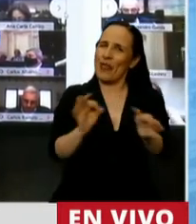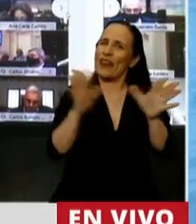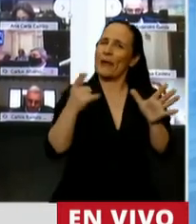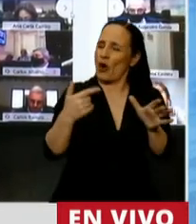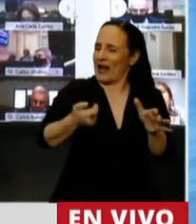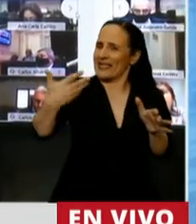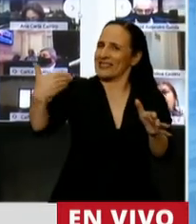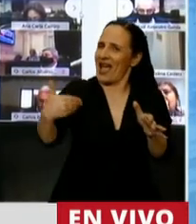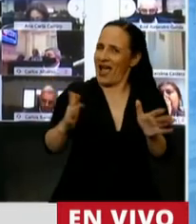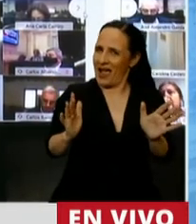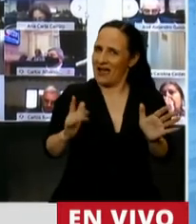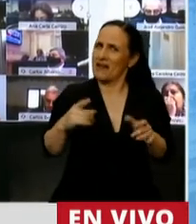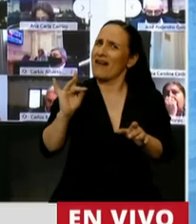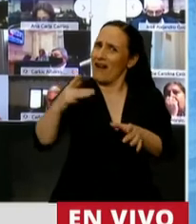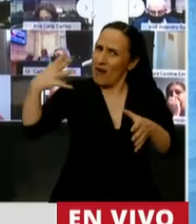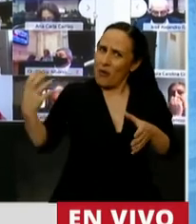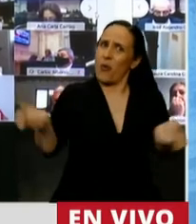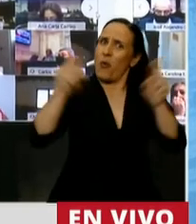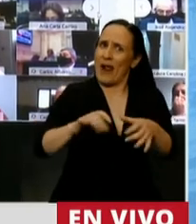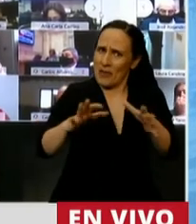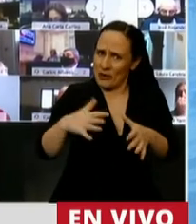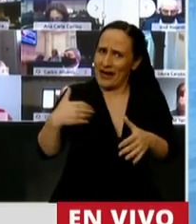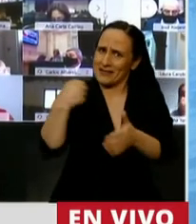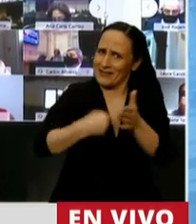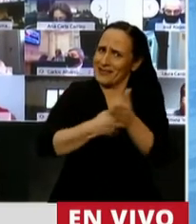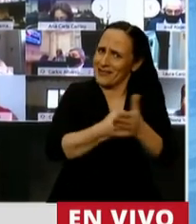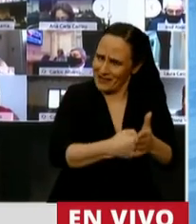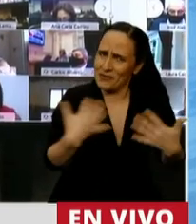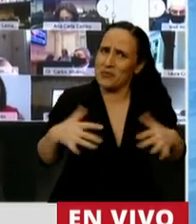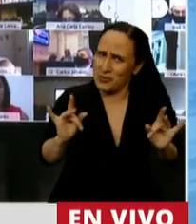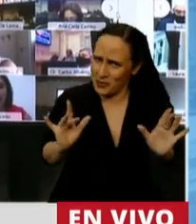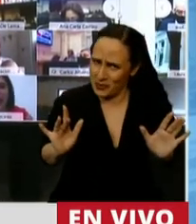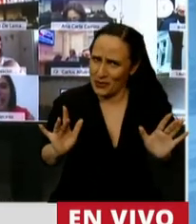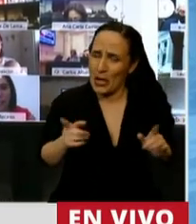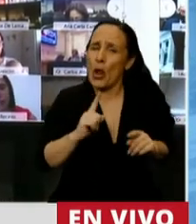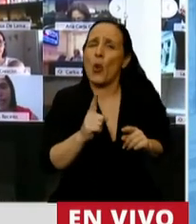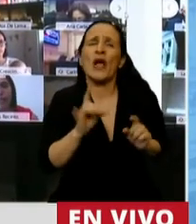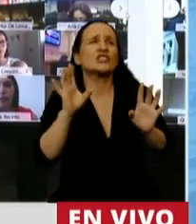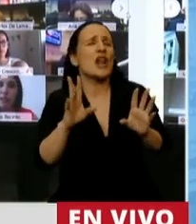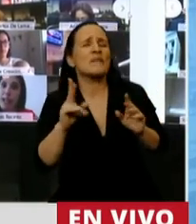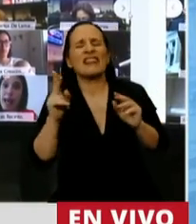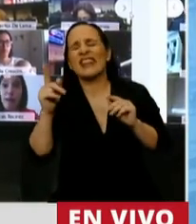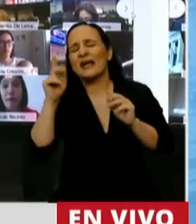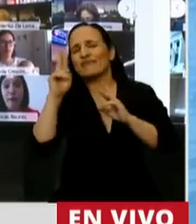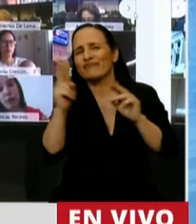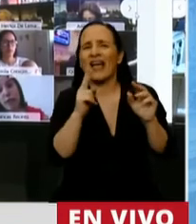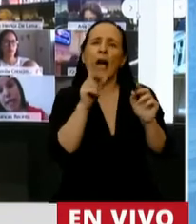nos costó mucho conseguirla. Acá no se trata de sororidad o de falta de sororidad.